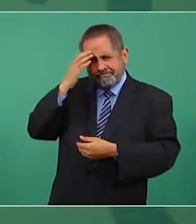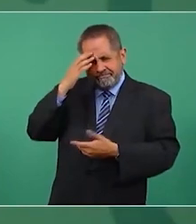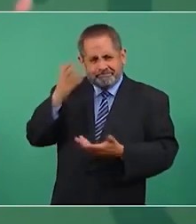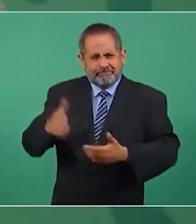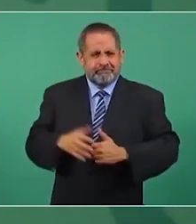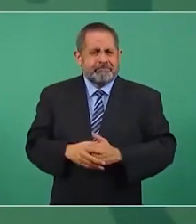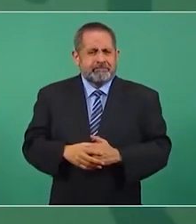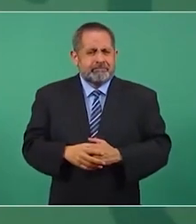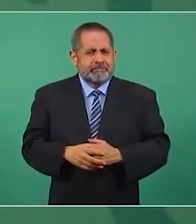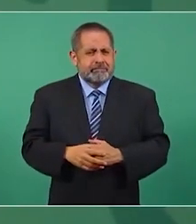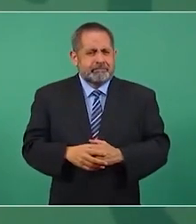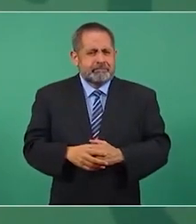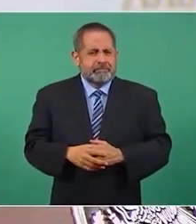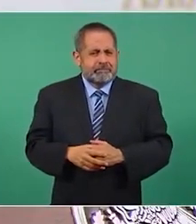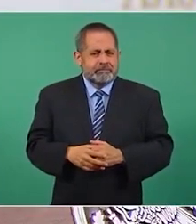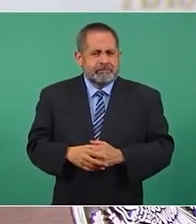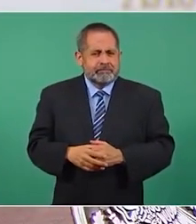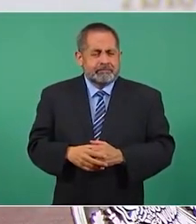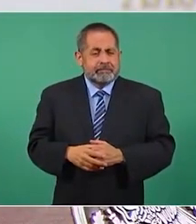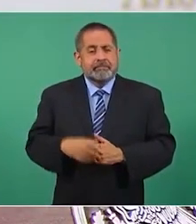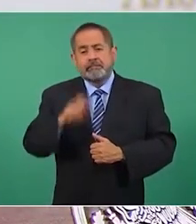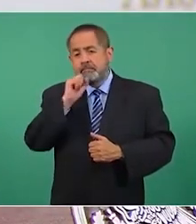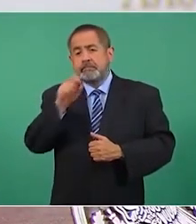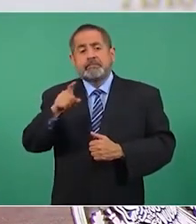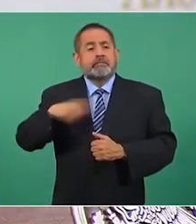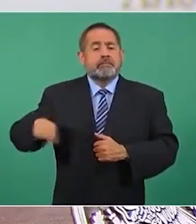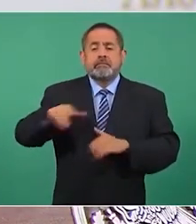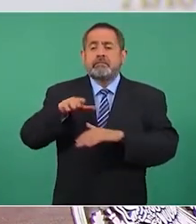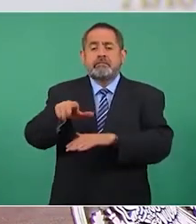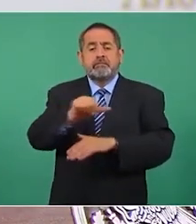en esto y luego lo de los jóvenes